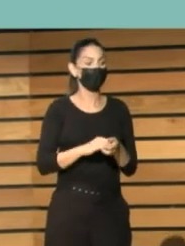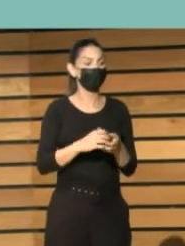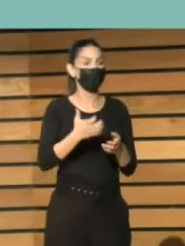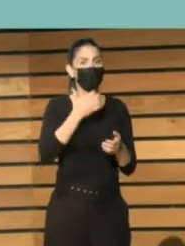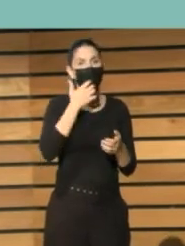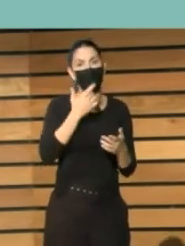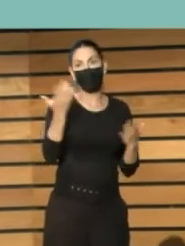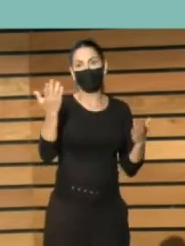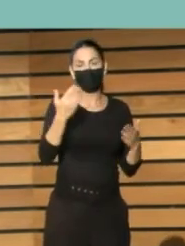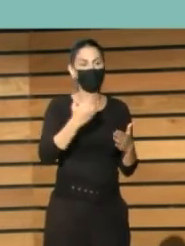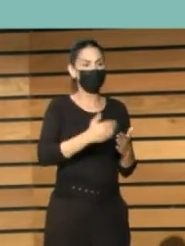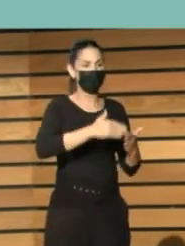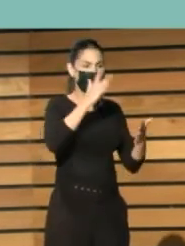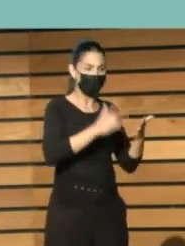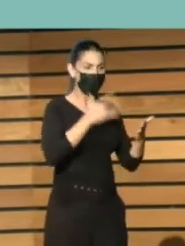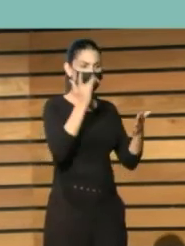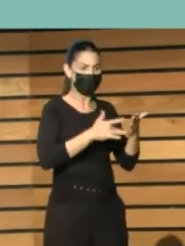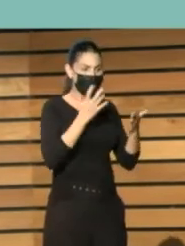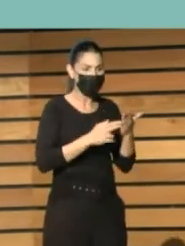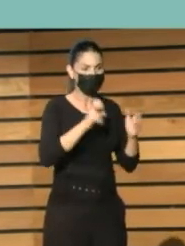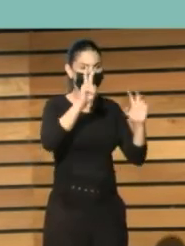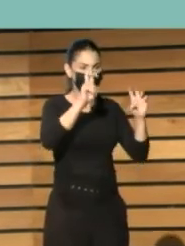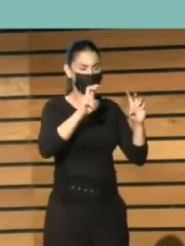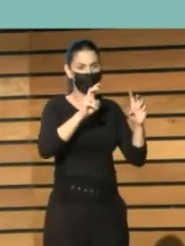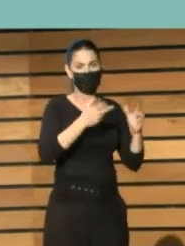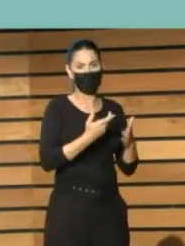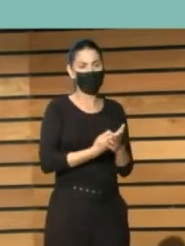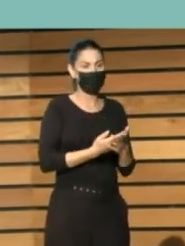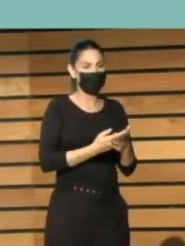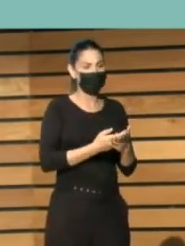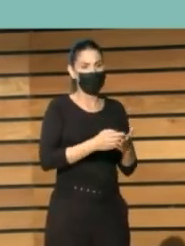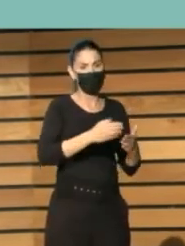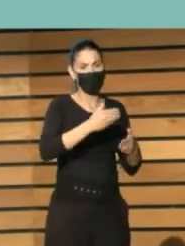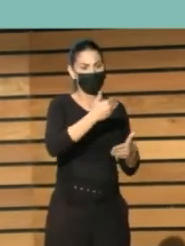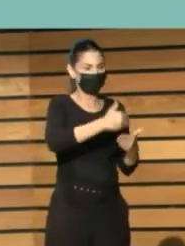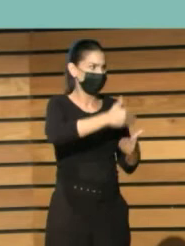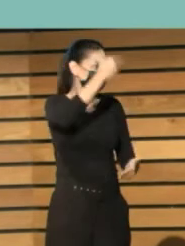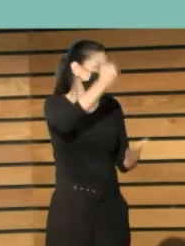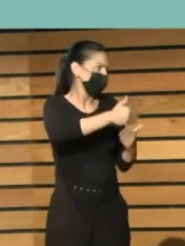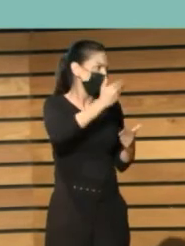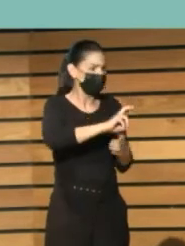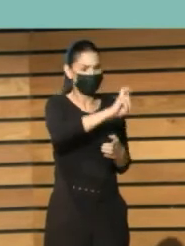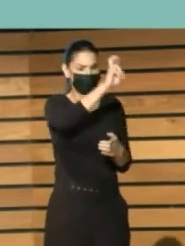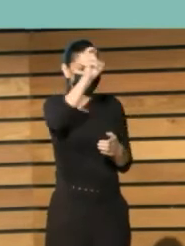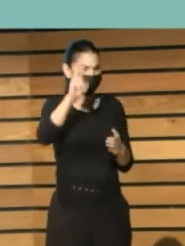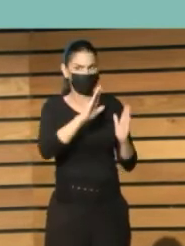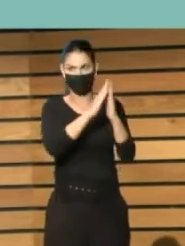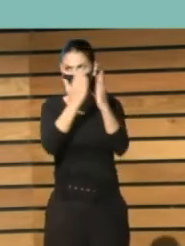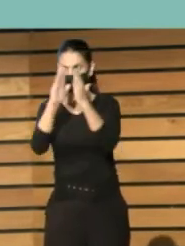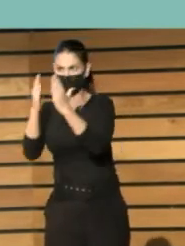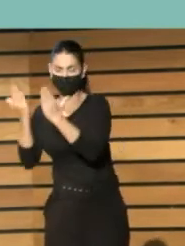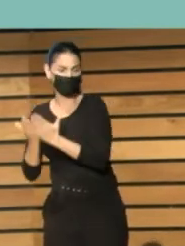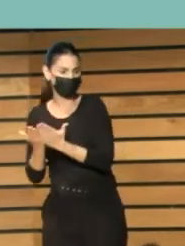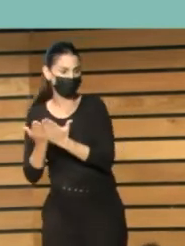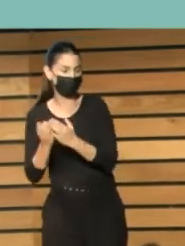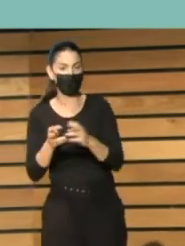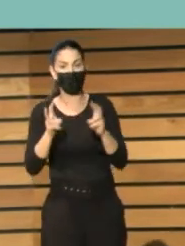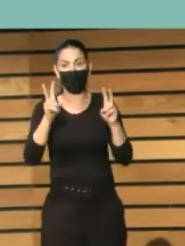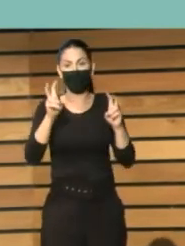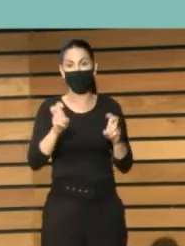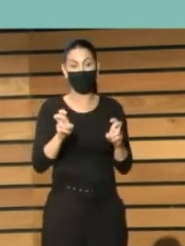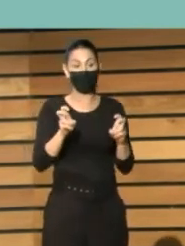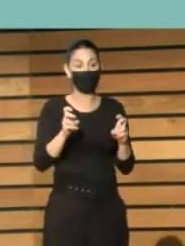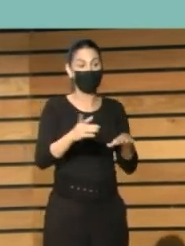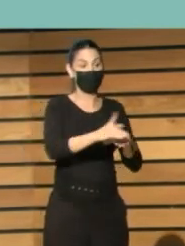catálogos, con registros bibliográficos, con inventarios, y la biblioteca del OPAC, la